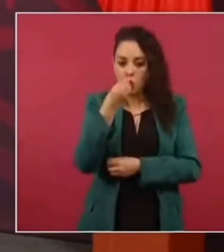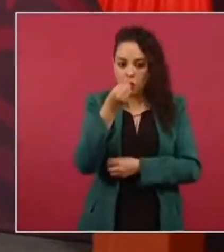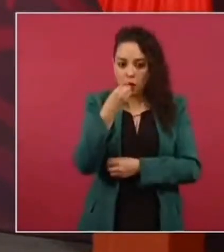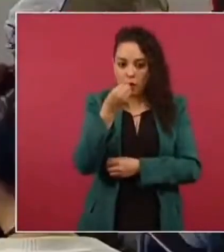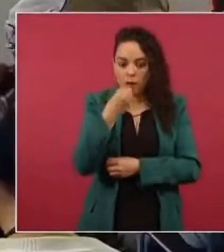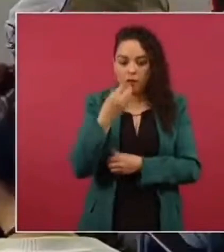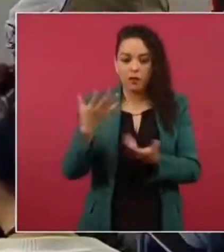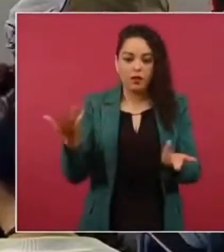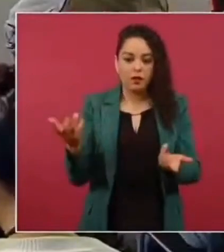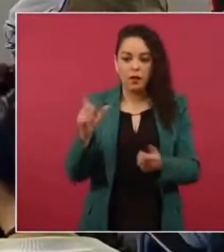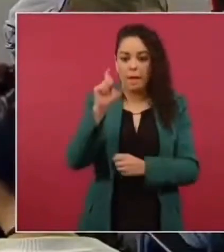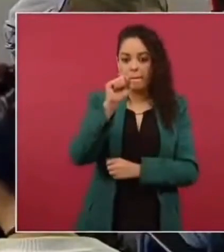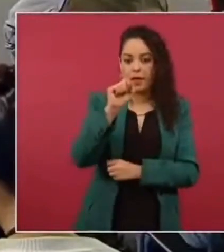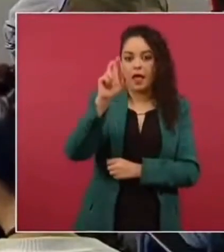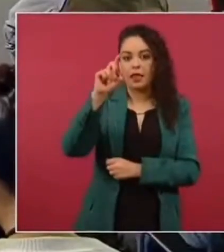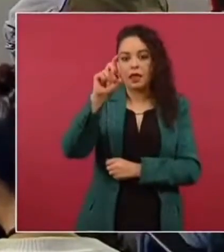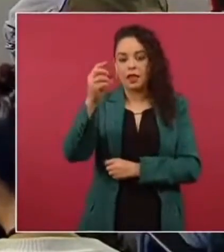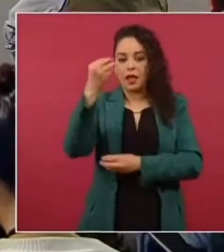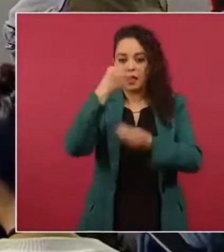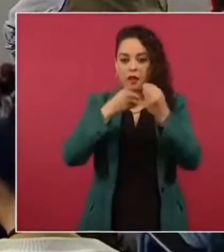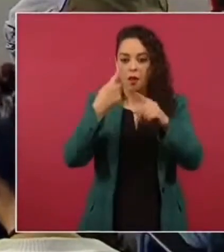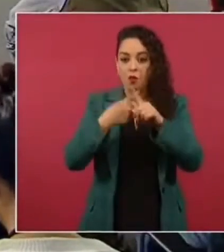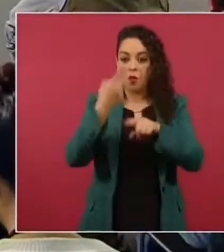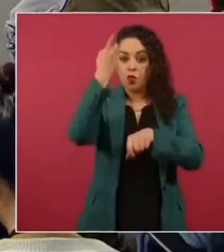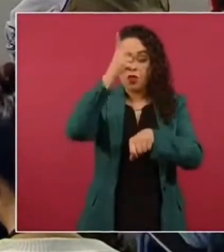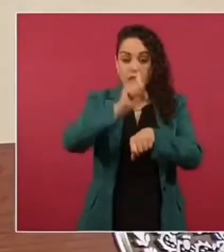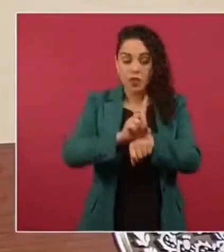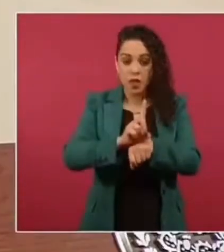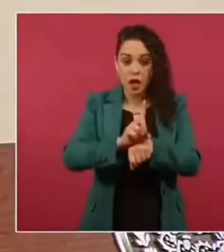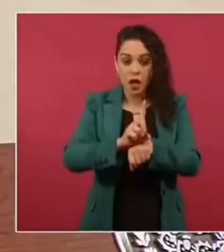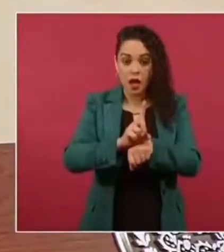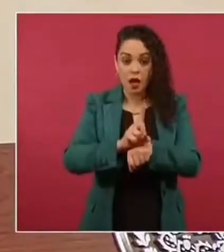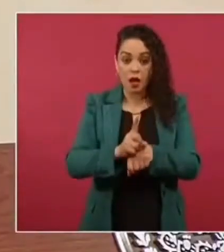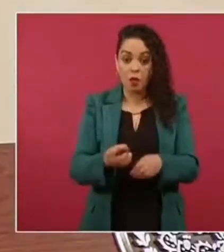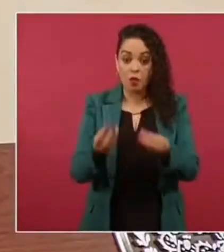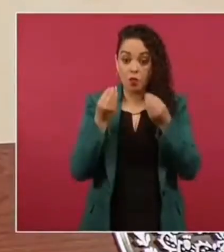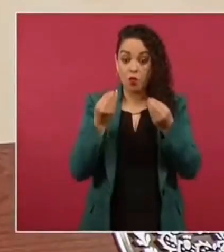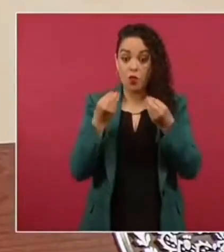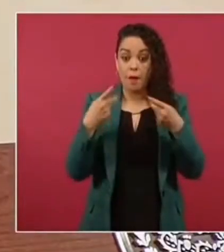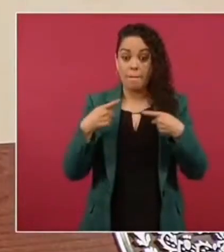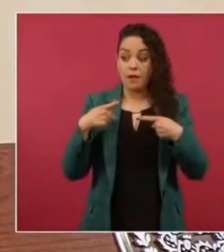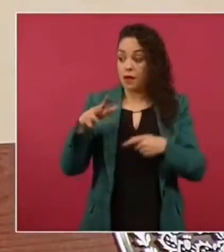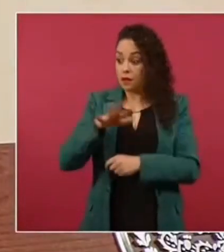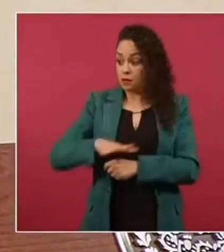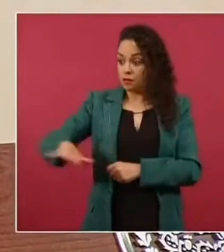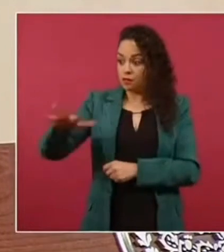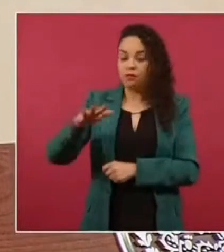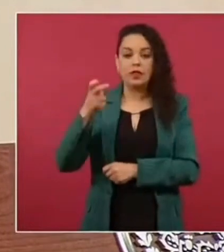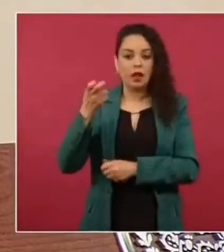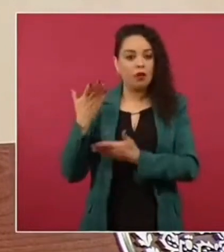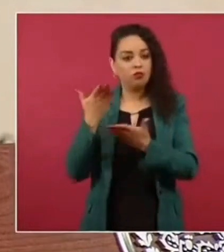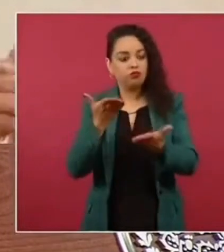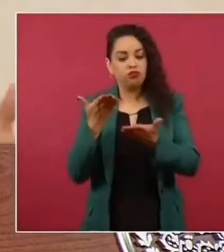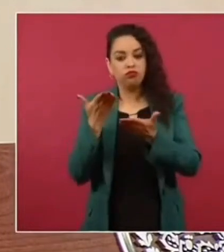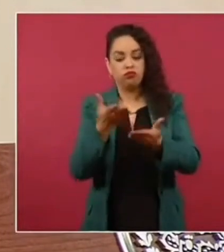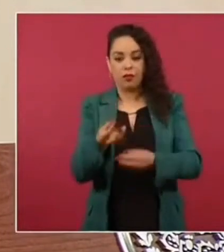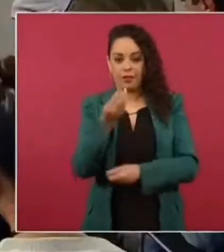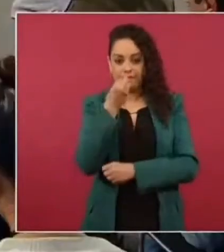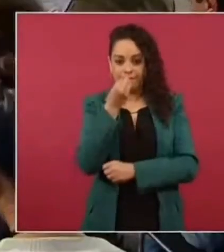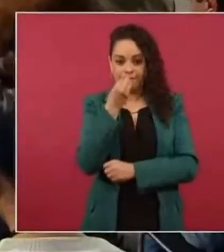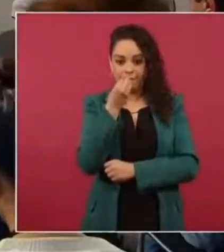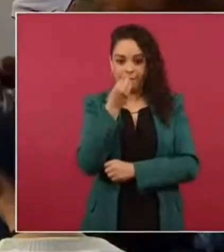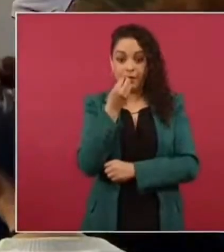comidas al día 30 comidas y son muchas familias que hacen este servicio y que eso ha